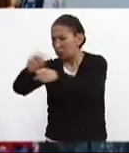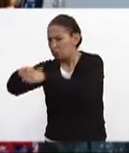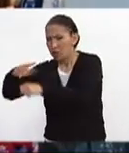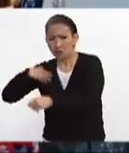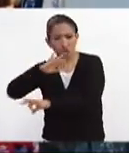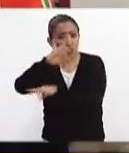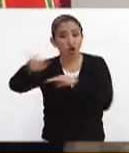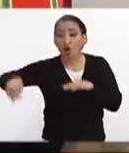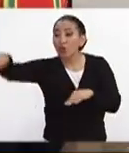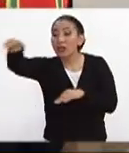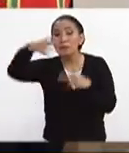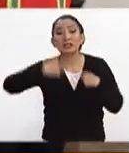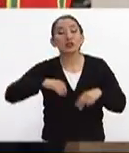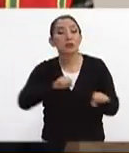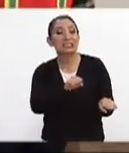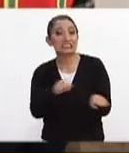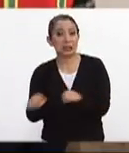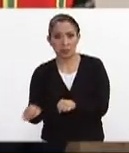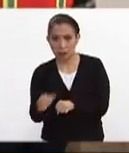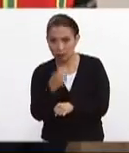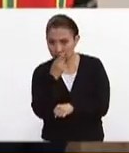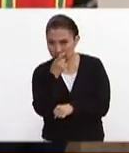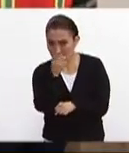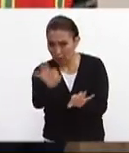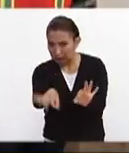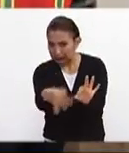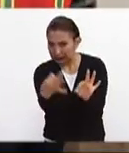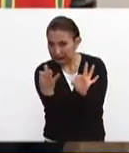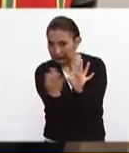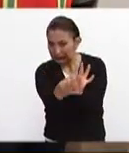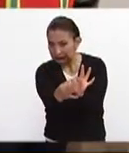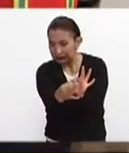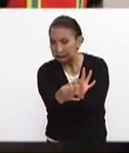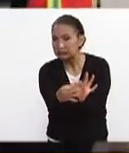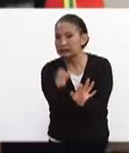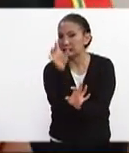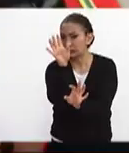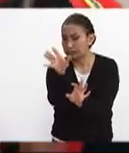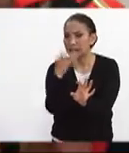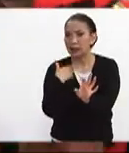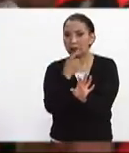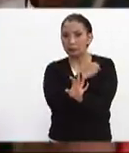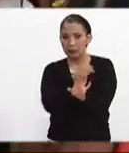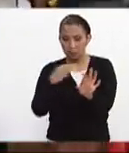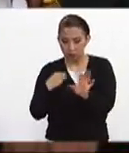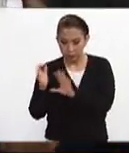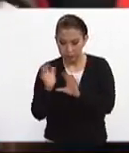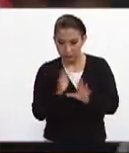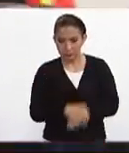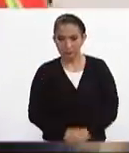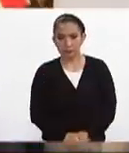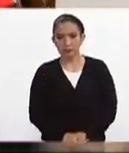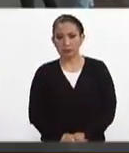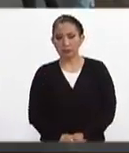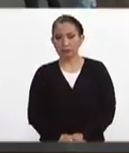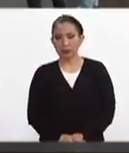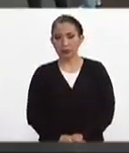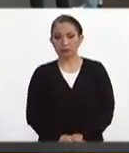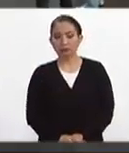aquellos que estén afectados por el sismo quiero precisar independientemente de derecho a bien así es doctor